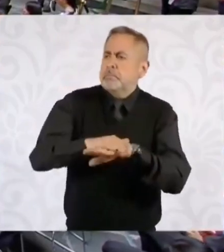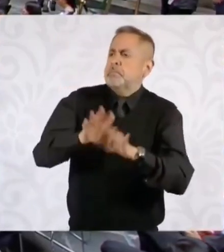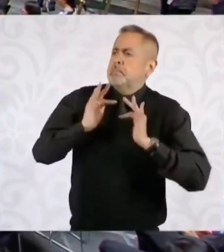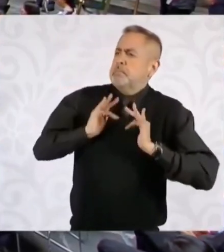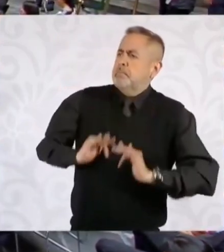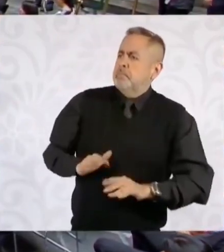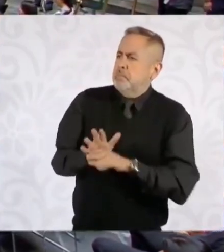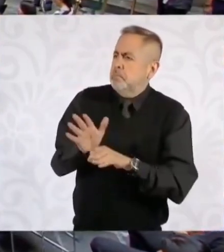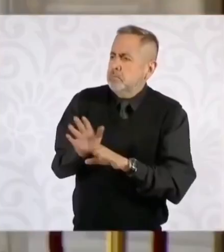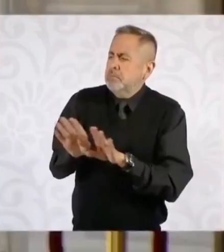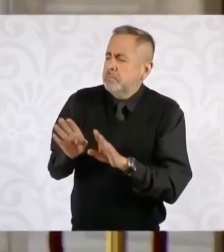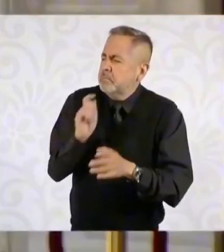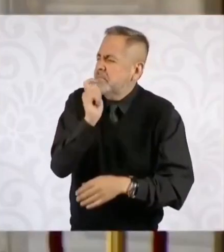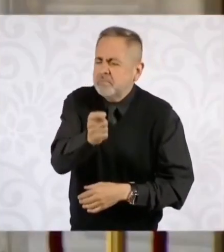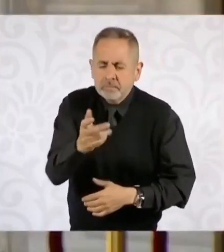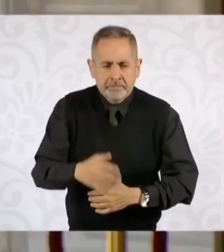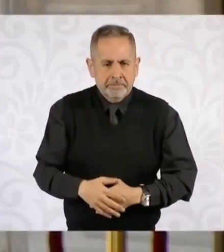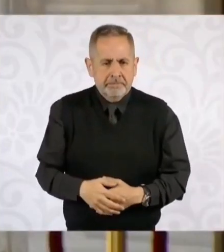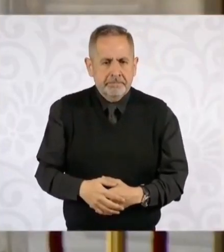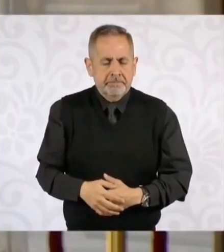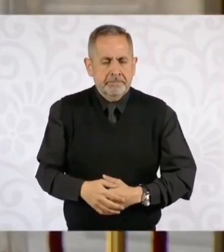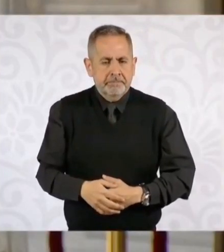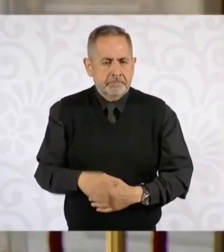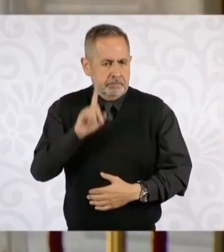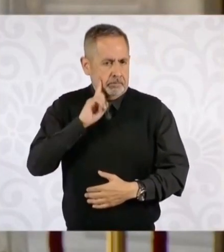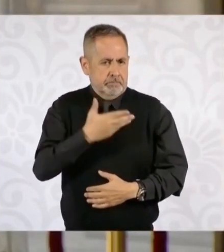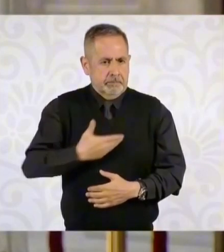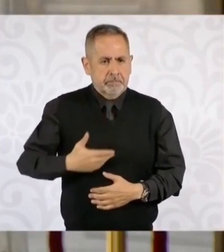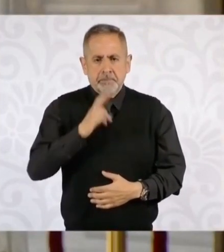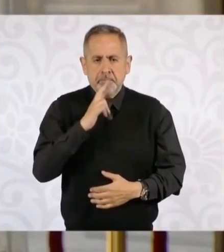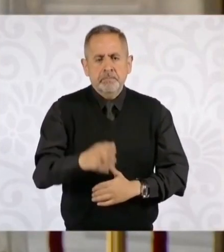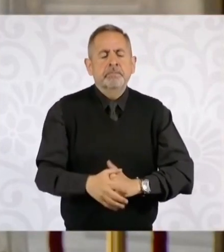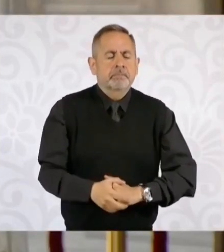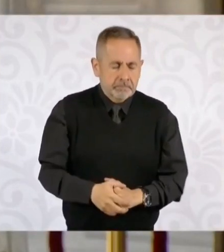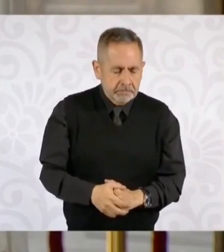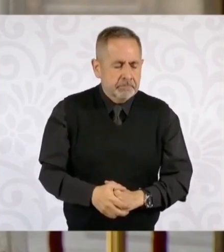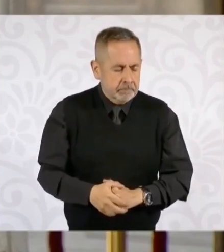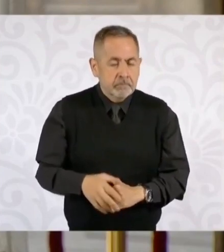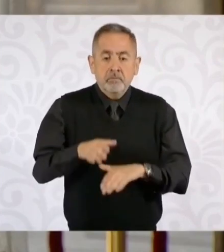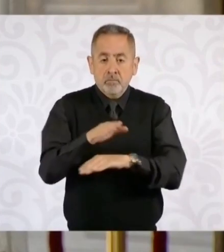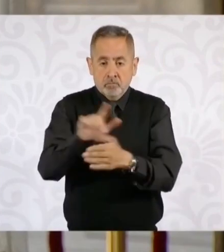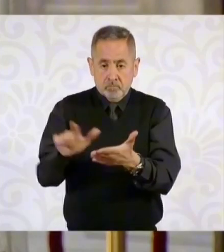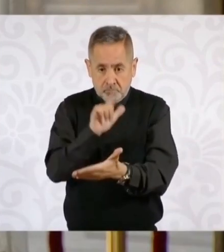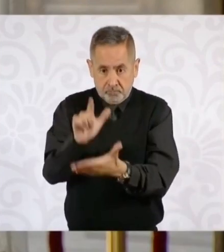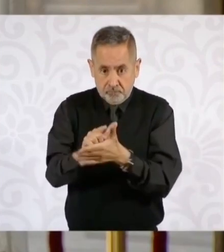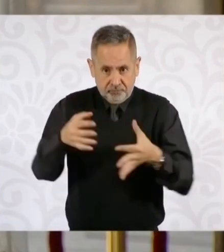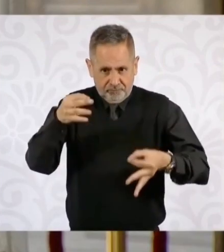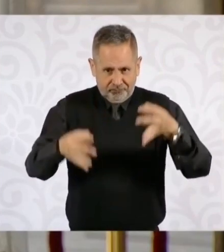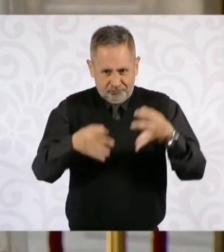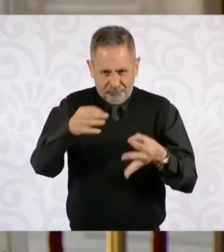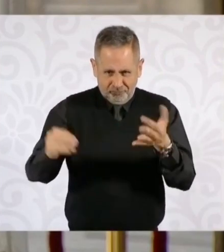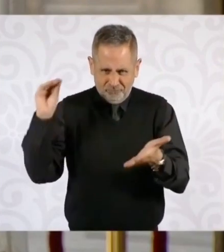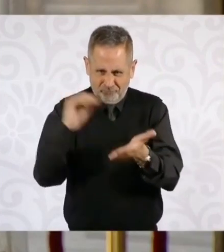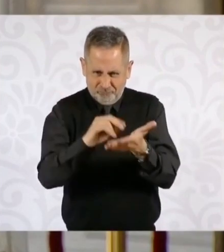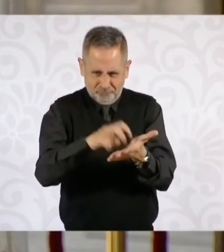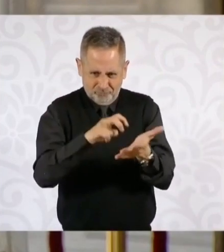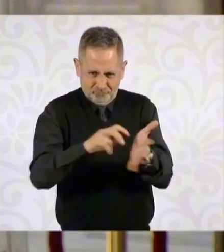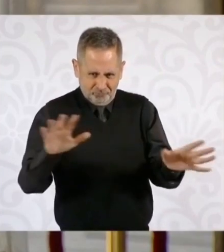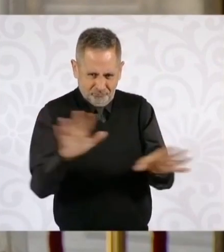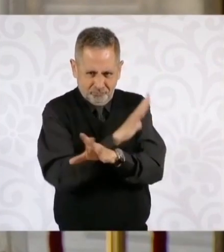En el caso de la reforma al Poder Judicial, lo que hemos dicho siempre en cualquier foro,